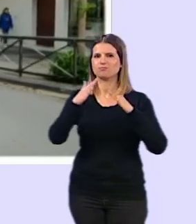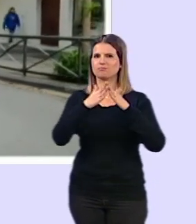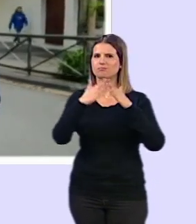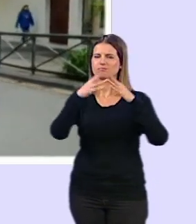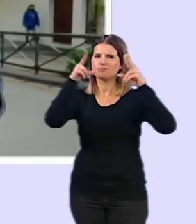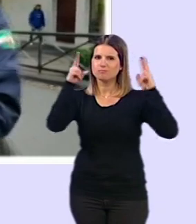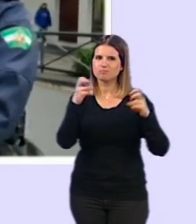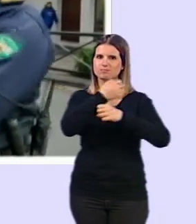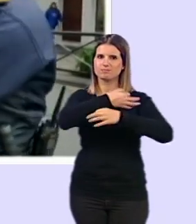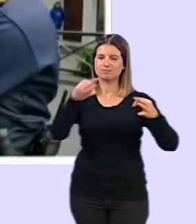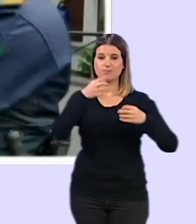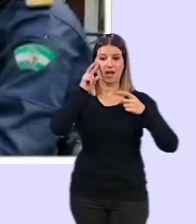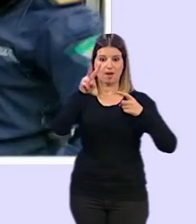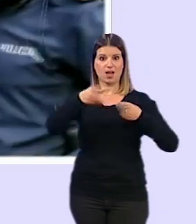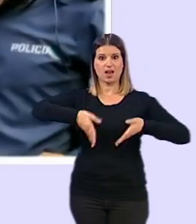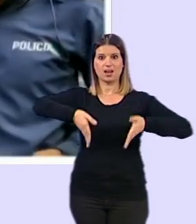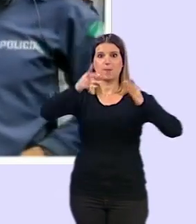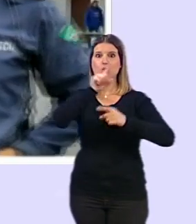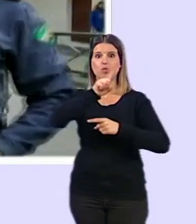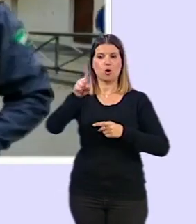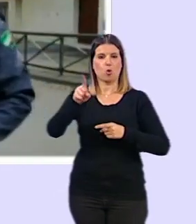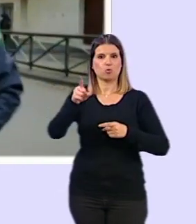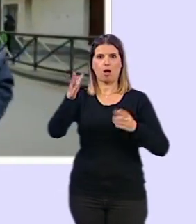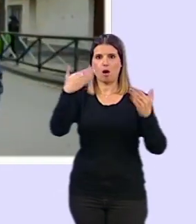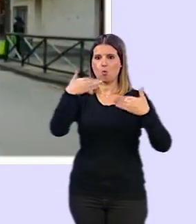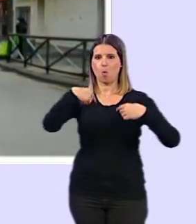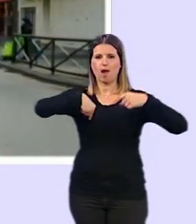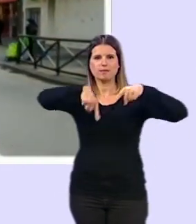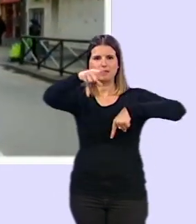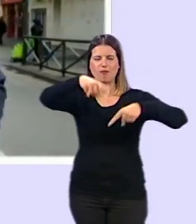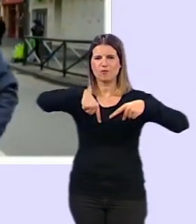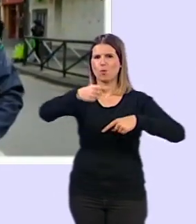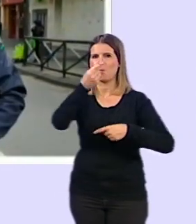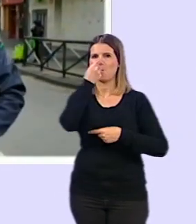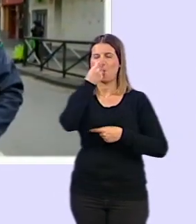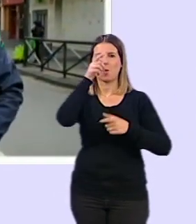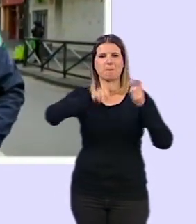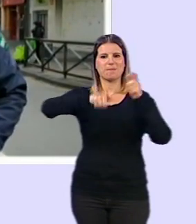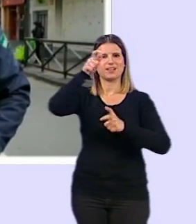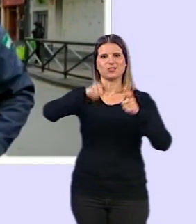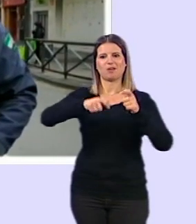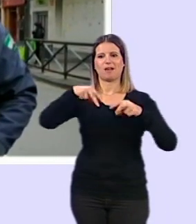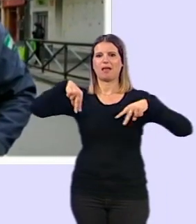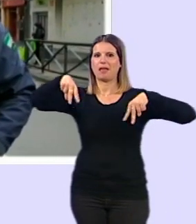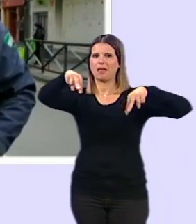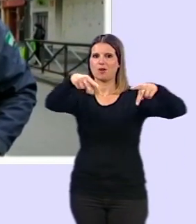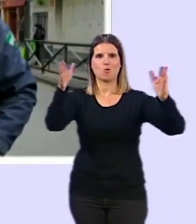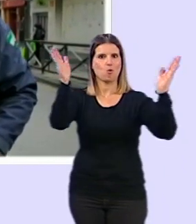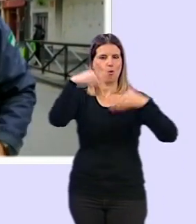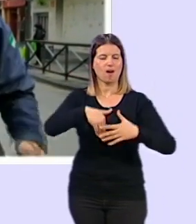Como podemos ver, el camino de ronda, apenas tráfico ninguno, personas andando por las aceras tampoco.